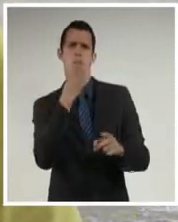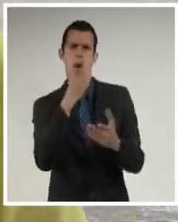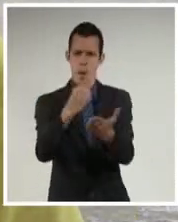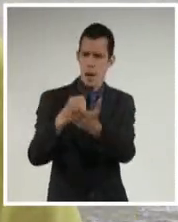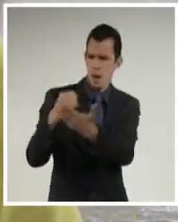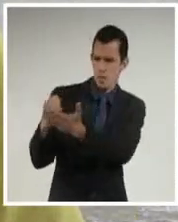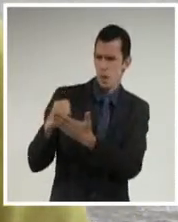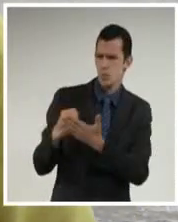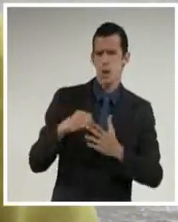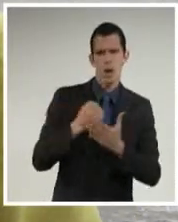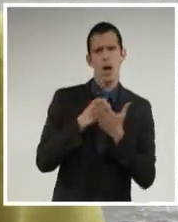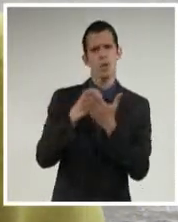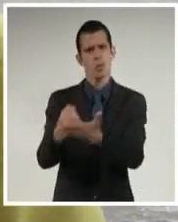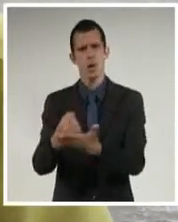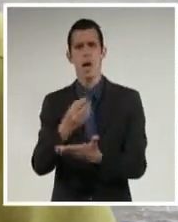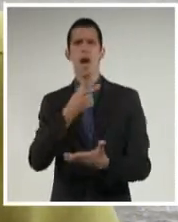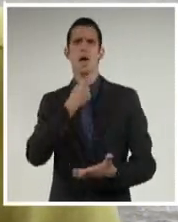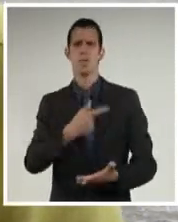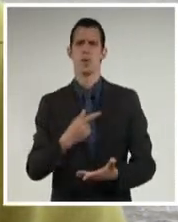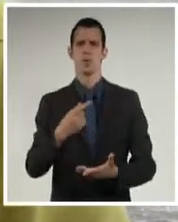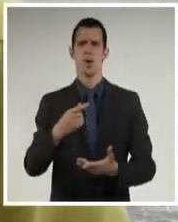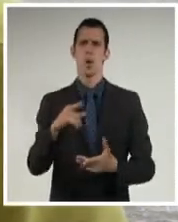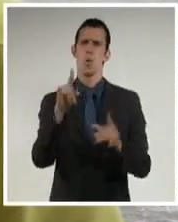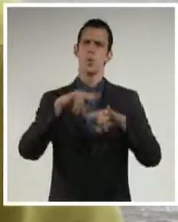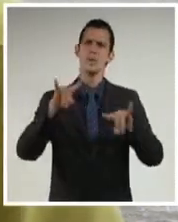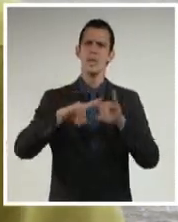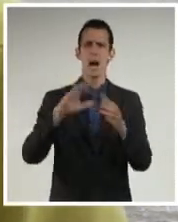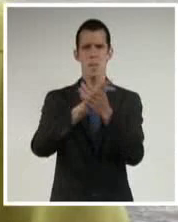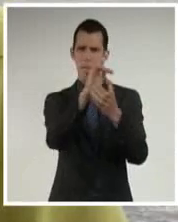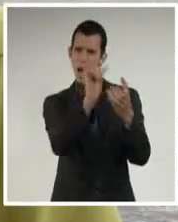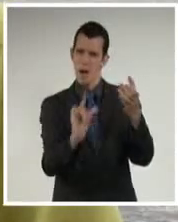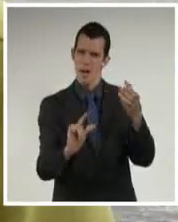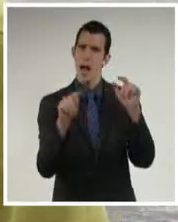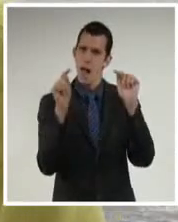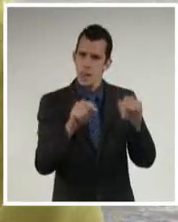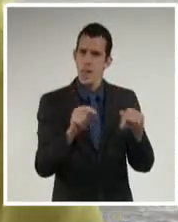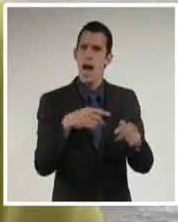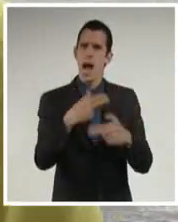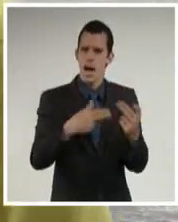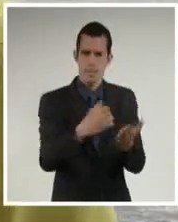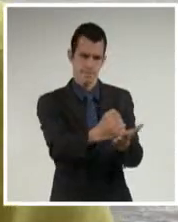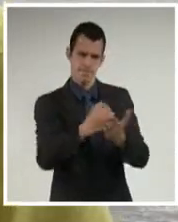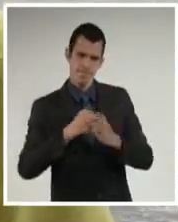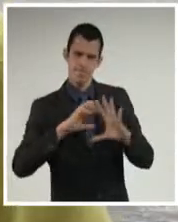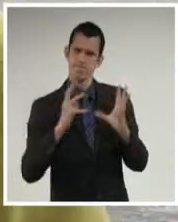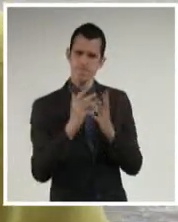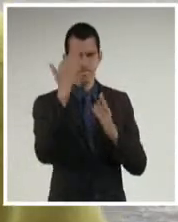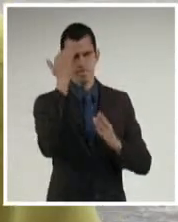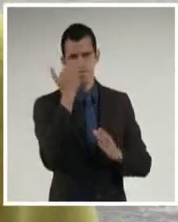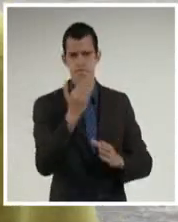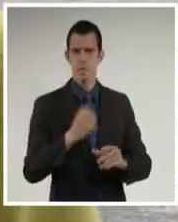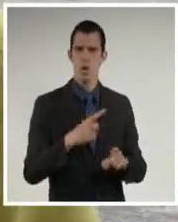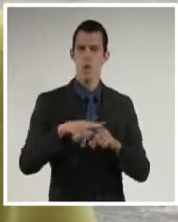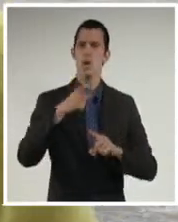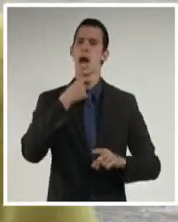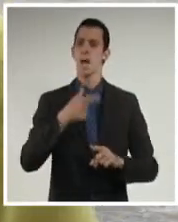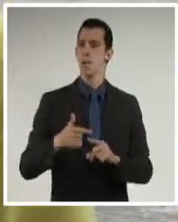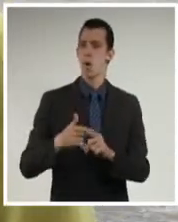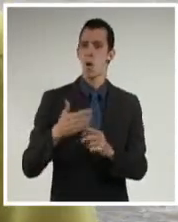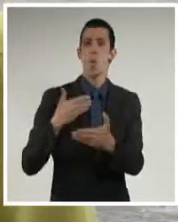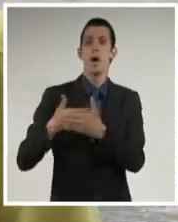experiencias en la Universidad Agraria de La Habana, por ejemplo, en el parque científico y tecnológico, los vínculos con la forma de gestión estatal en